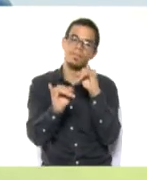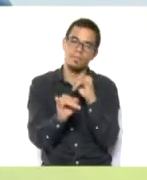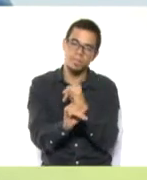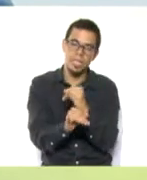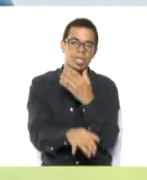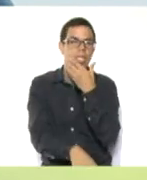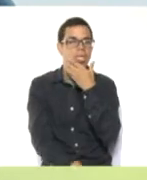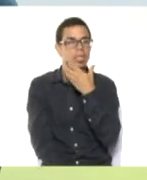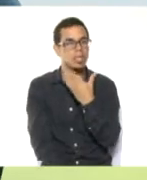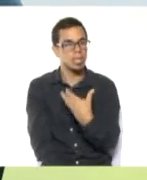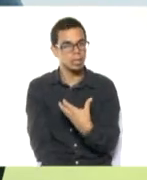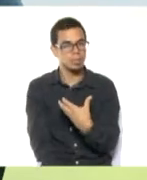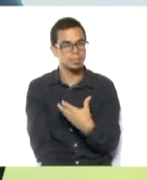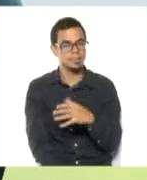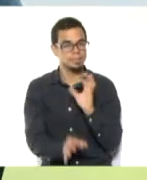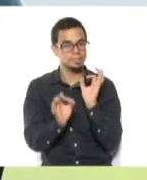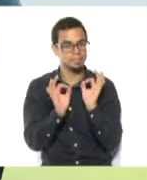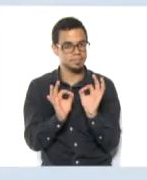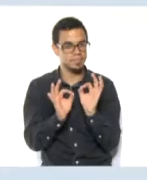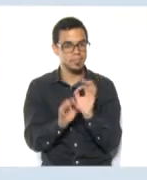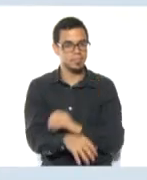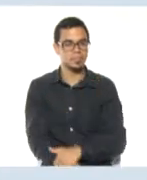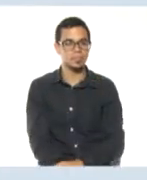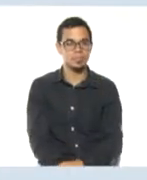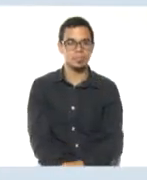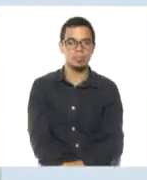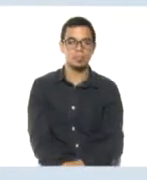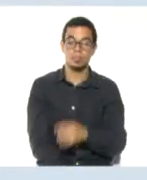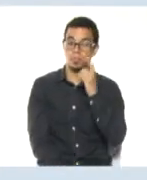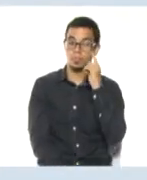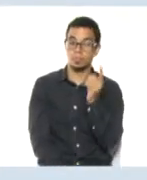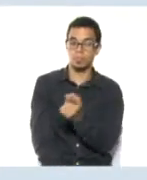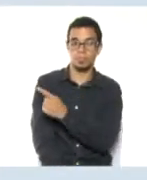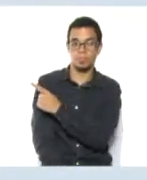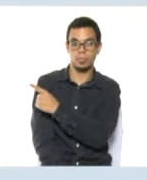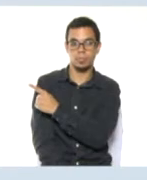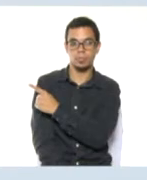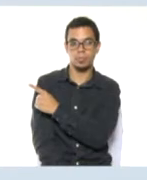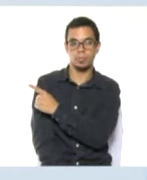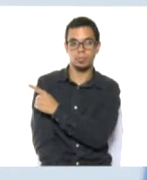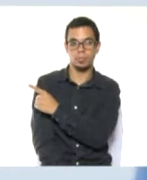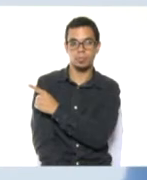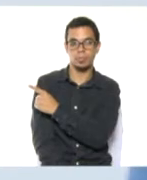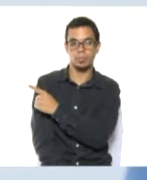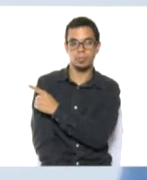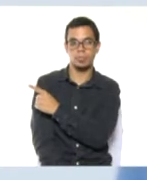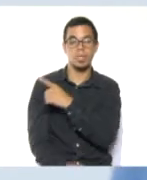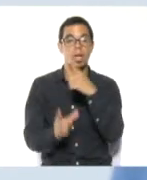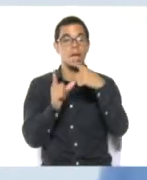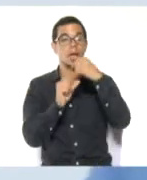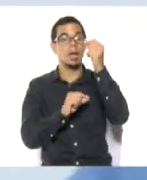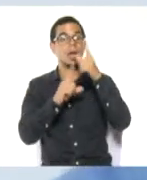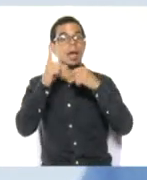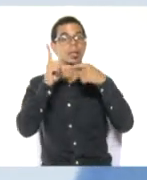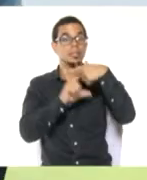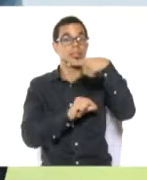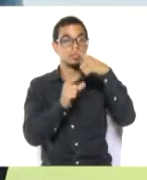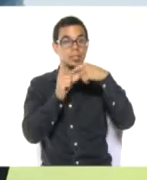recortado y una estrella también, que es la estrella de Belén, muy representativa de nuestra época navideña.